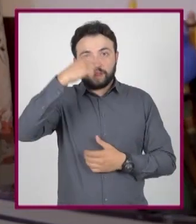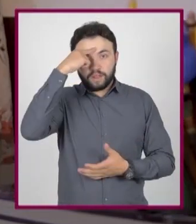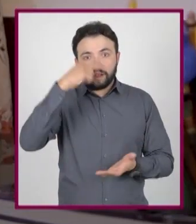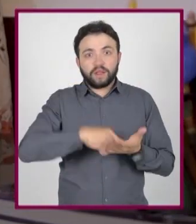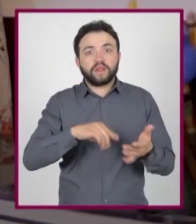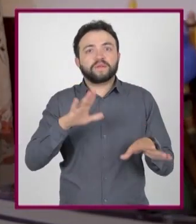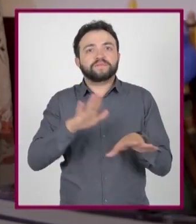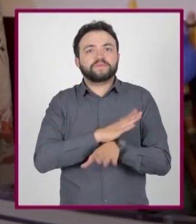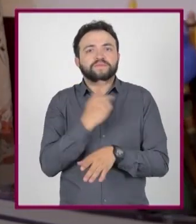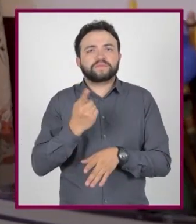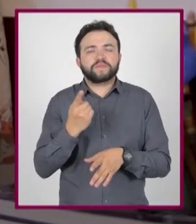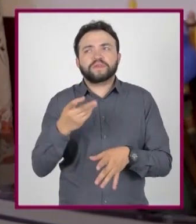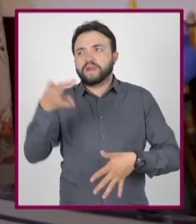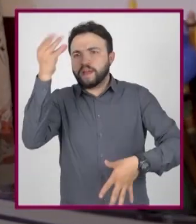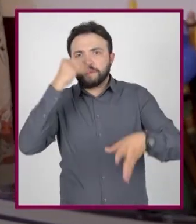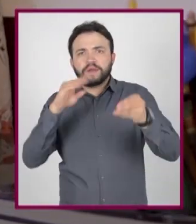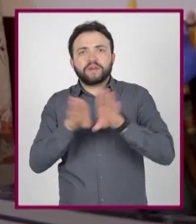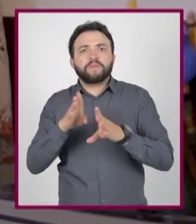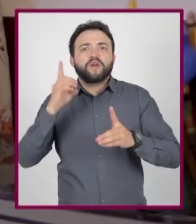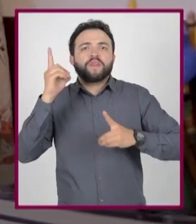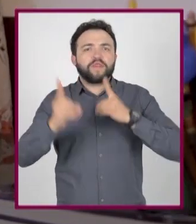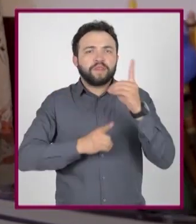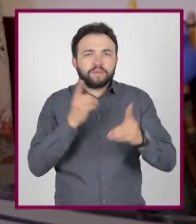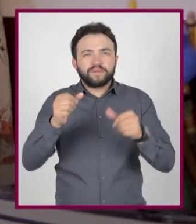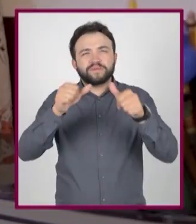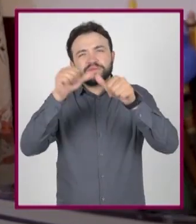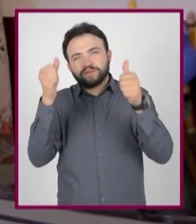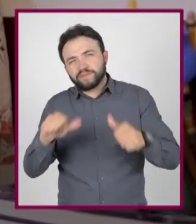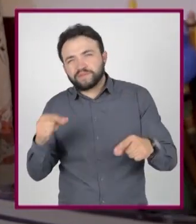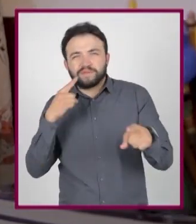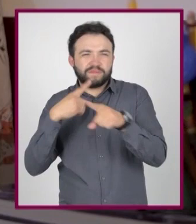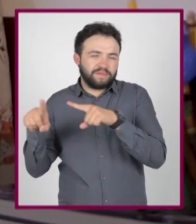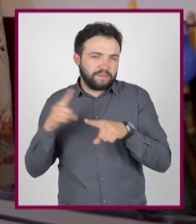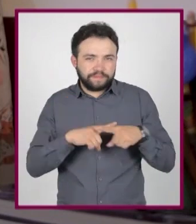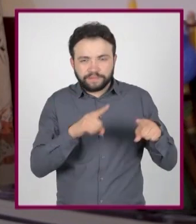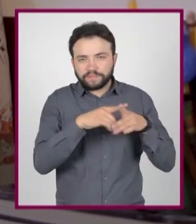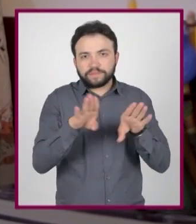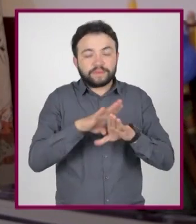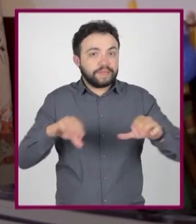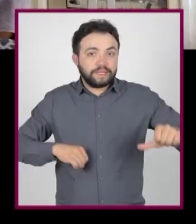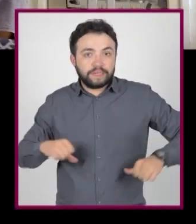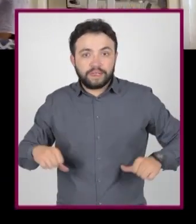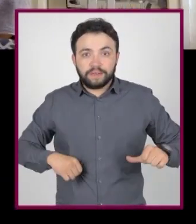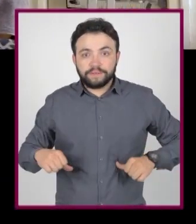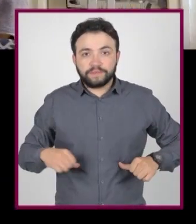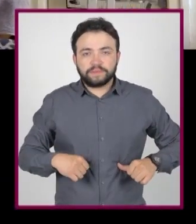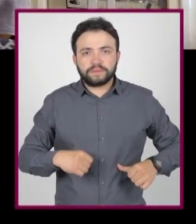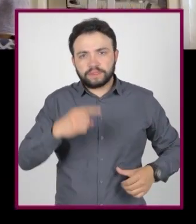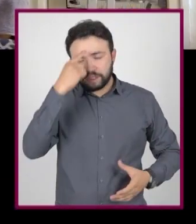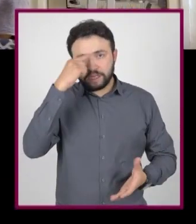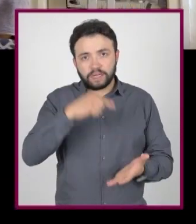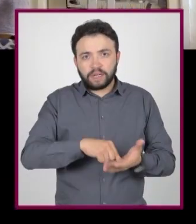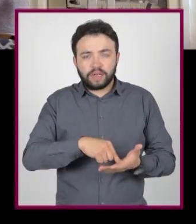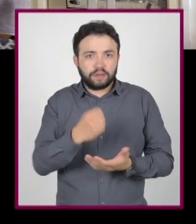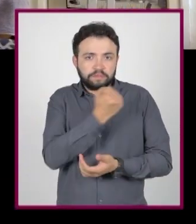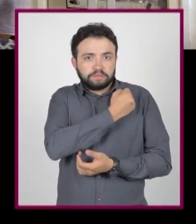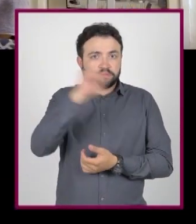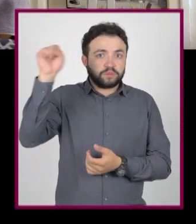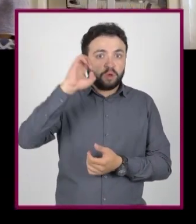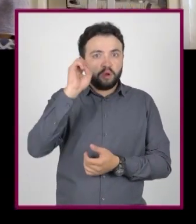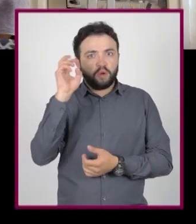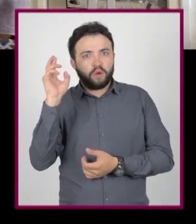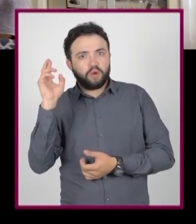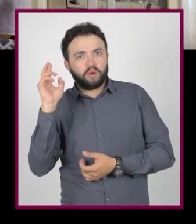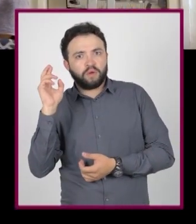veces creemos que solo el hecho de practicar un deporte, disciplina, arte o cualquier tipo de actividad durante mucho tiempo nos puede volver